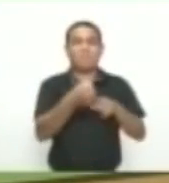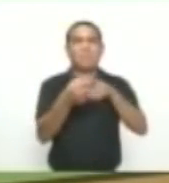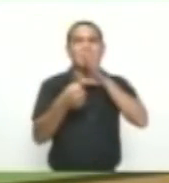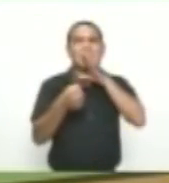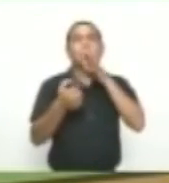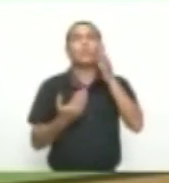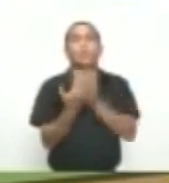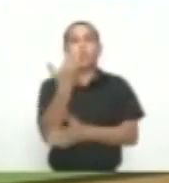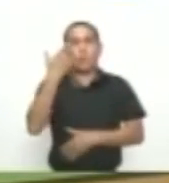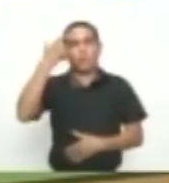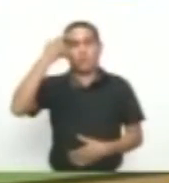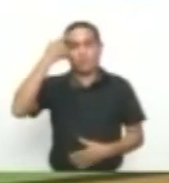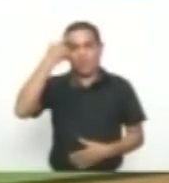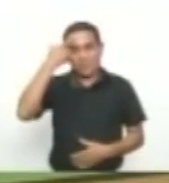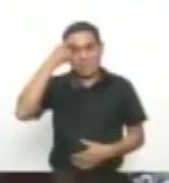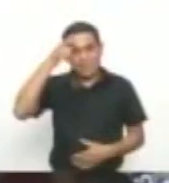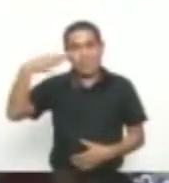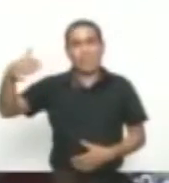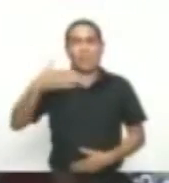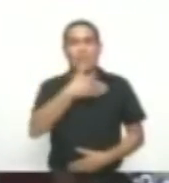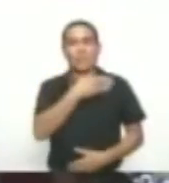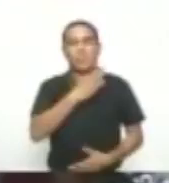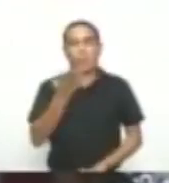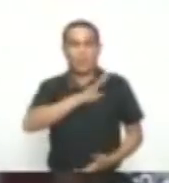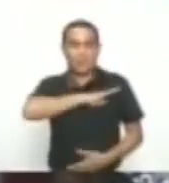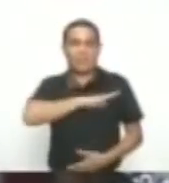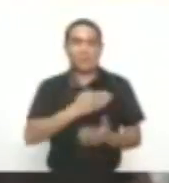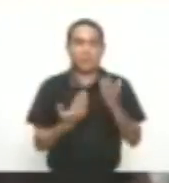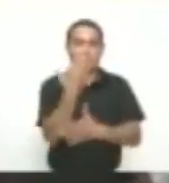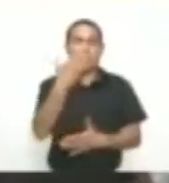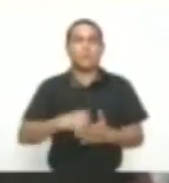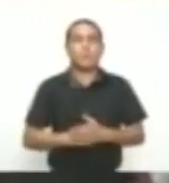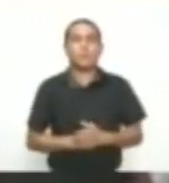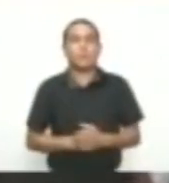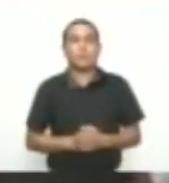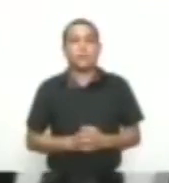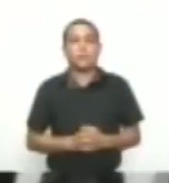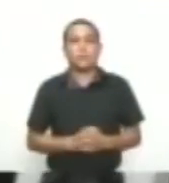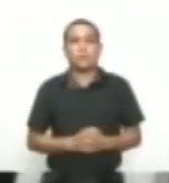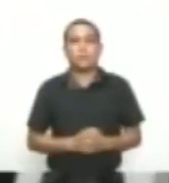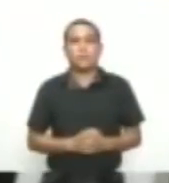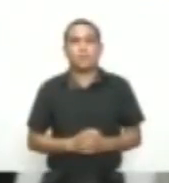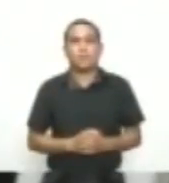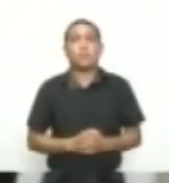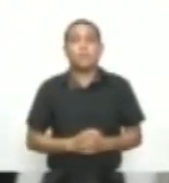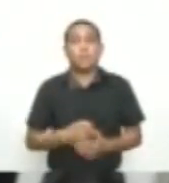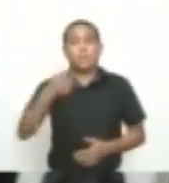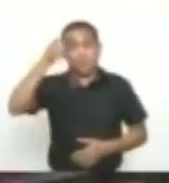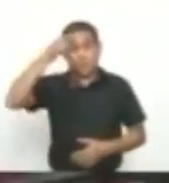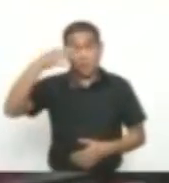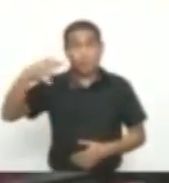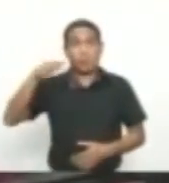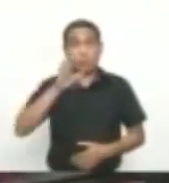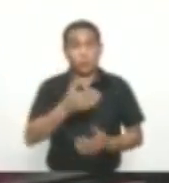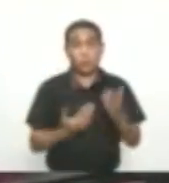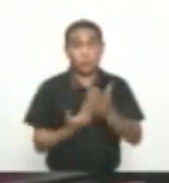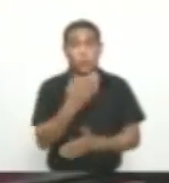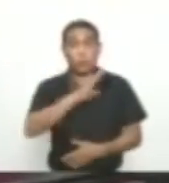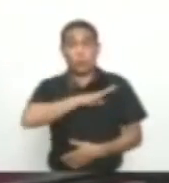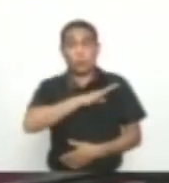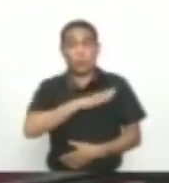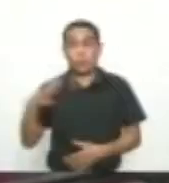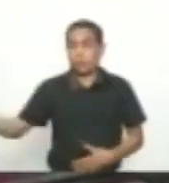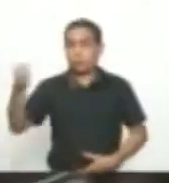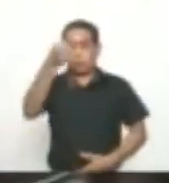De Cartagena Sergio Londoño En su primer encuentro Con la prensa local El alcalde Encargado De Cartagena De Indias Sergio